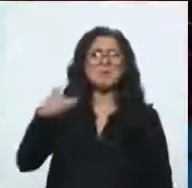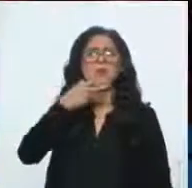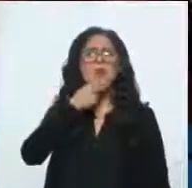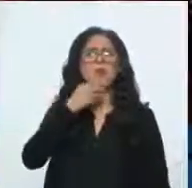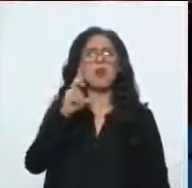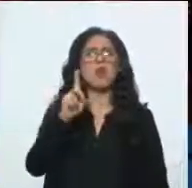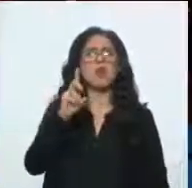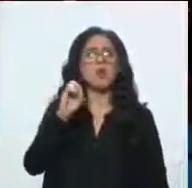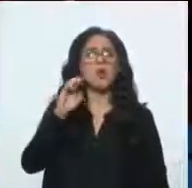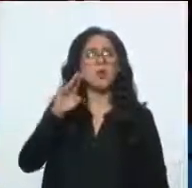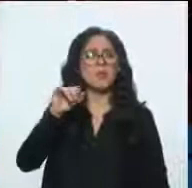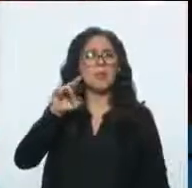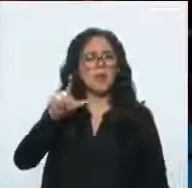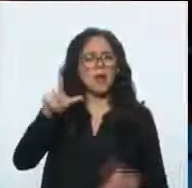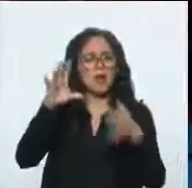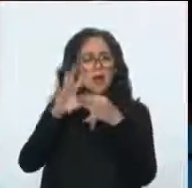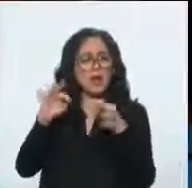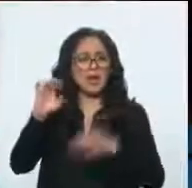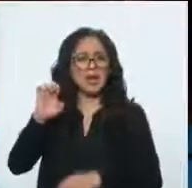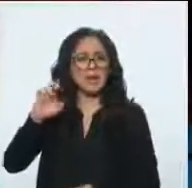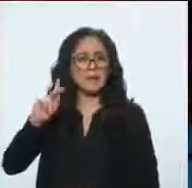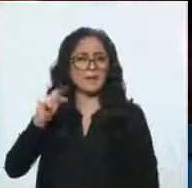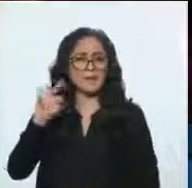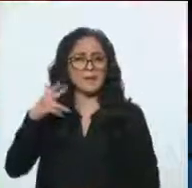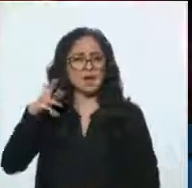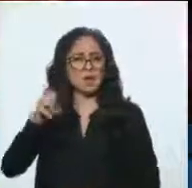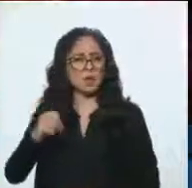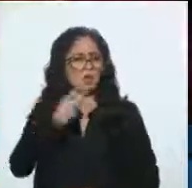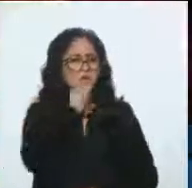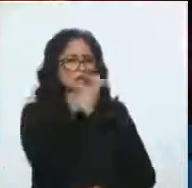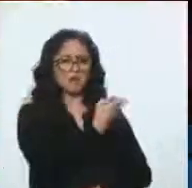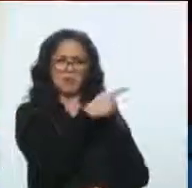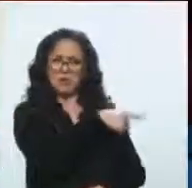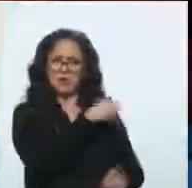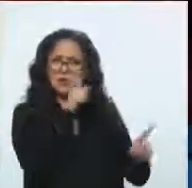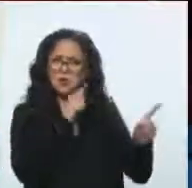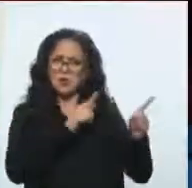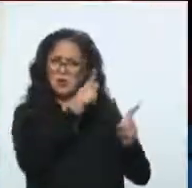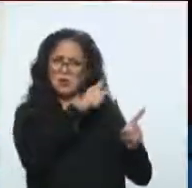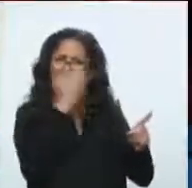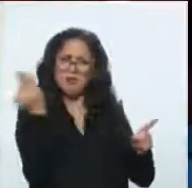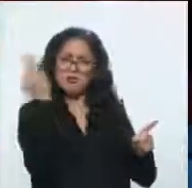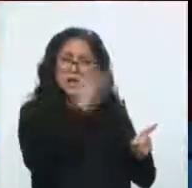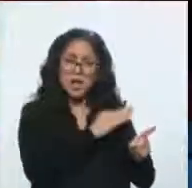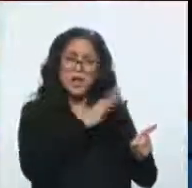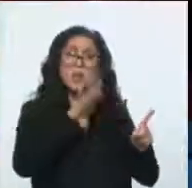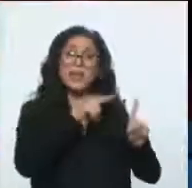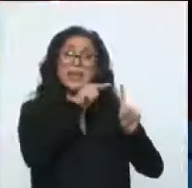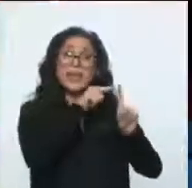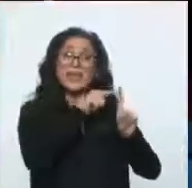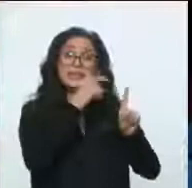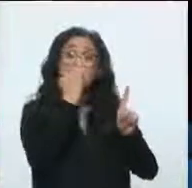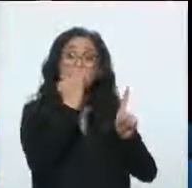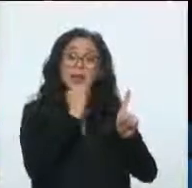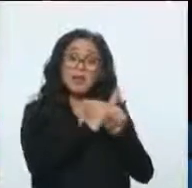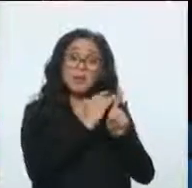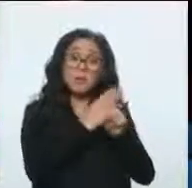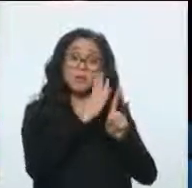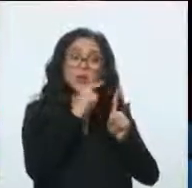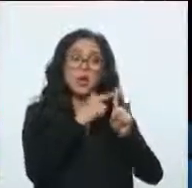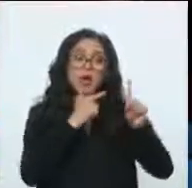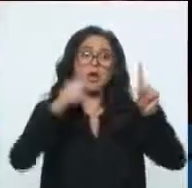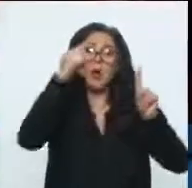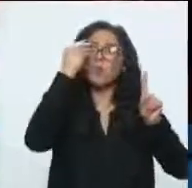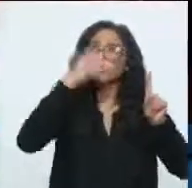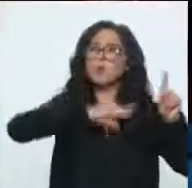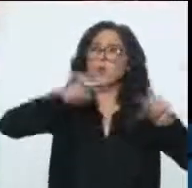Epigmenio Ibarra, y pues esa operación de desinformación llegó a ser trending topic, pero rápidamente se diluyó. Fue